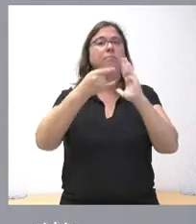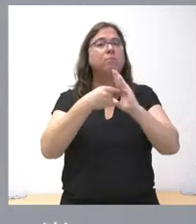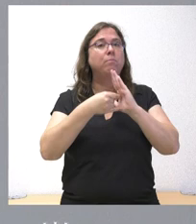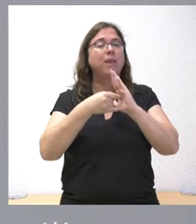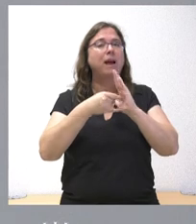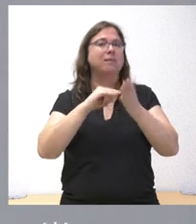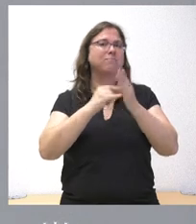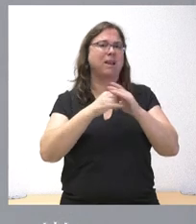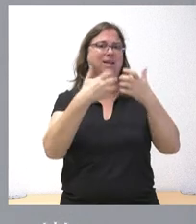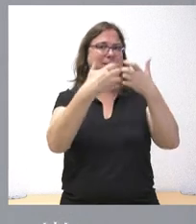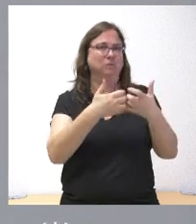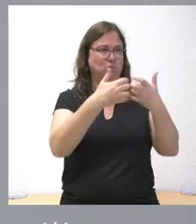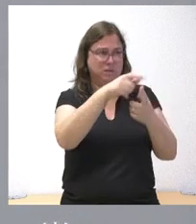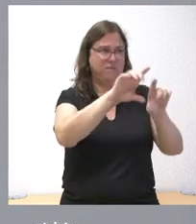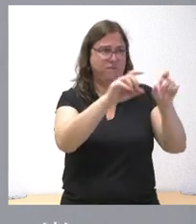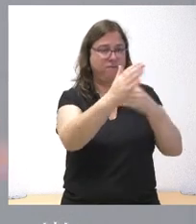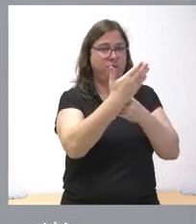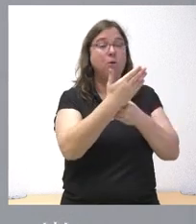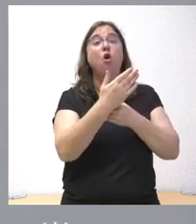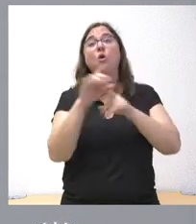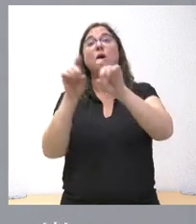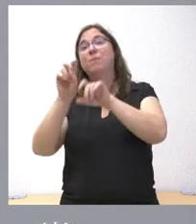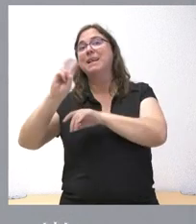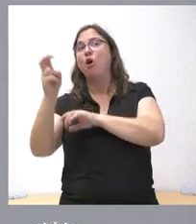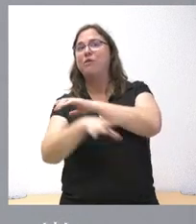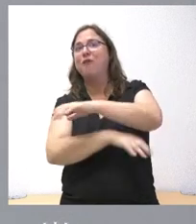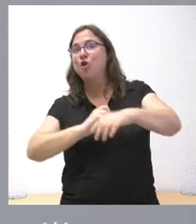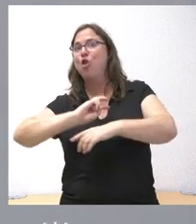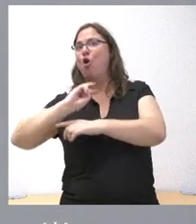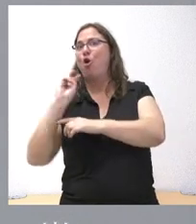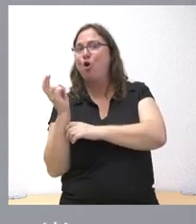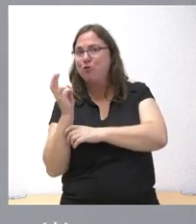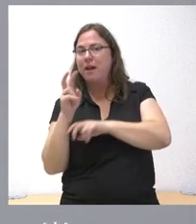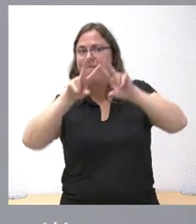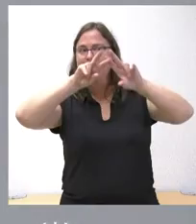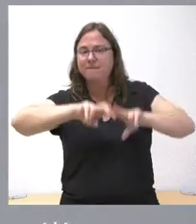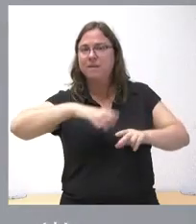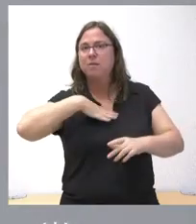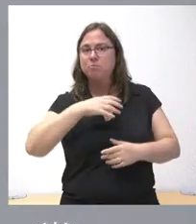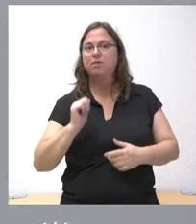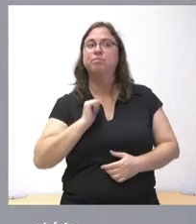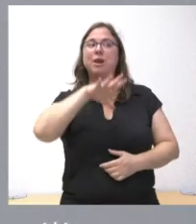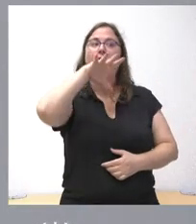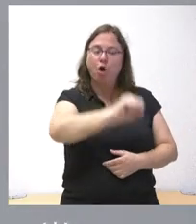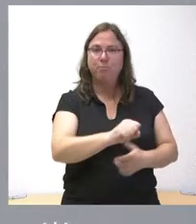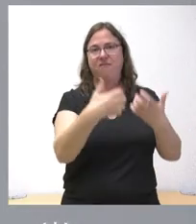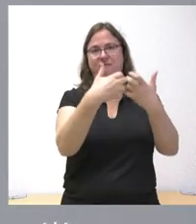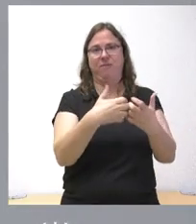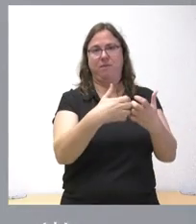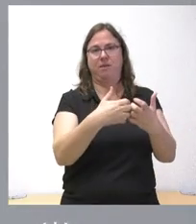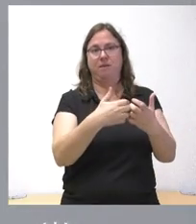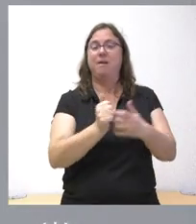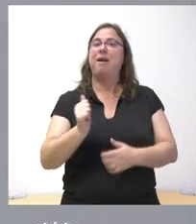o bien porque hubiera empresas o fondos interesados en explorar las alternativas de adquisición de esa factoría para darle